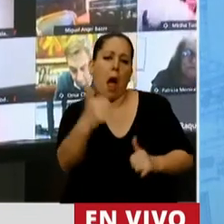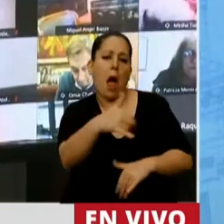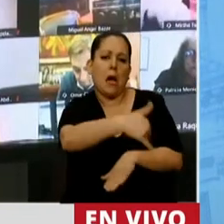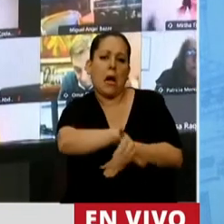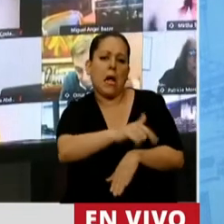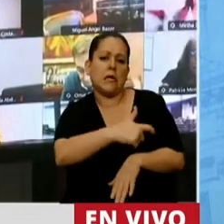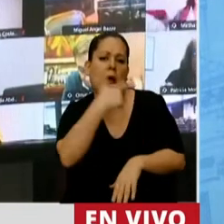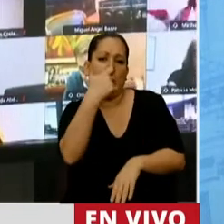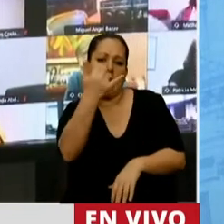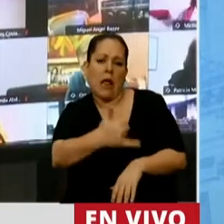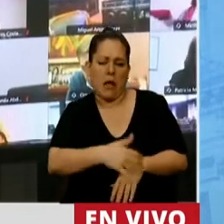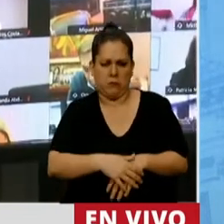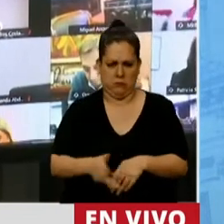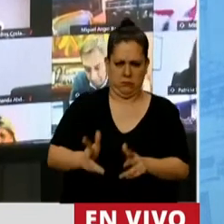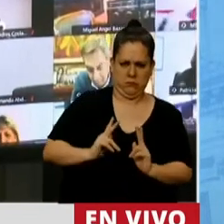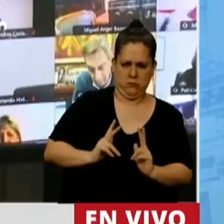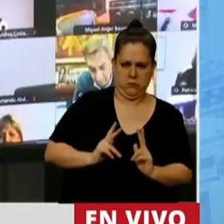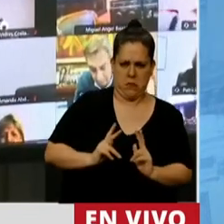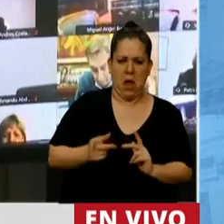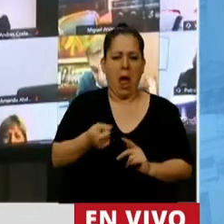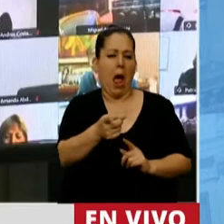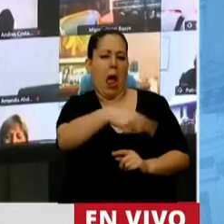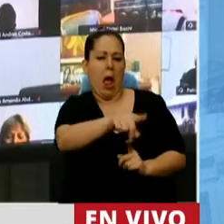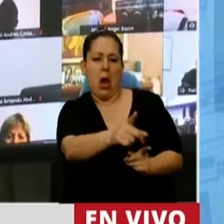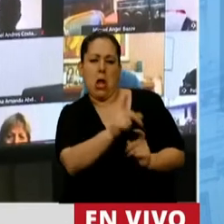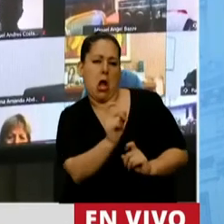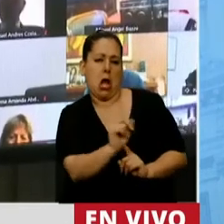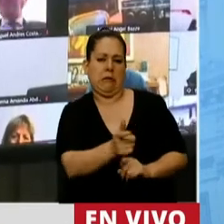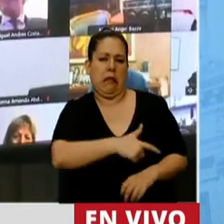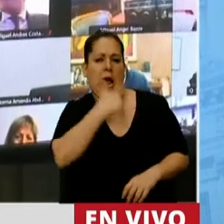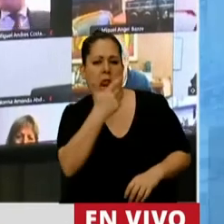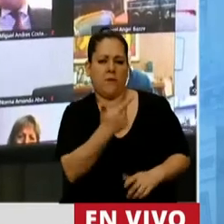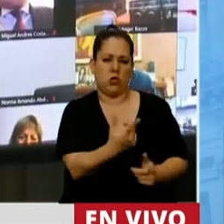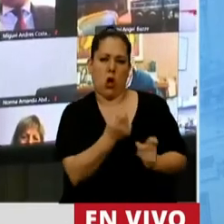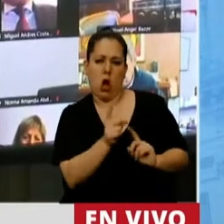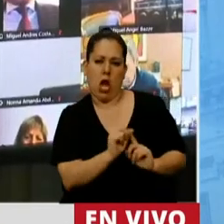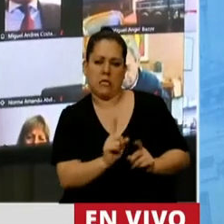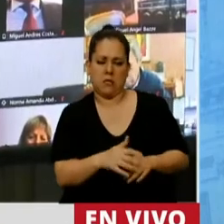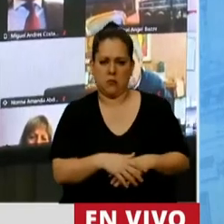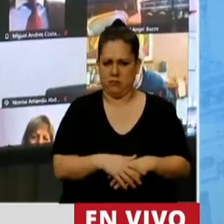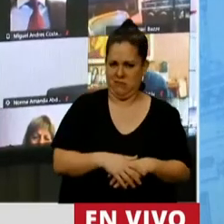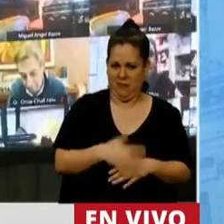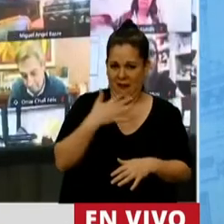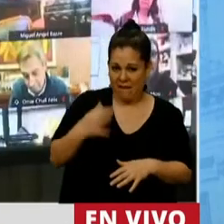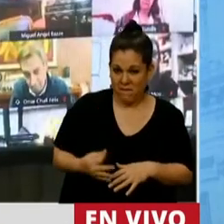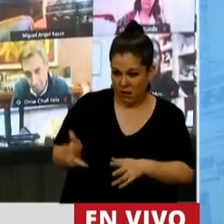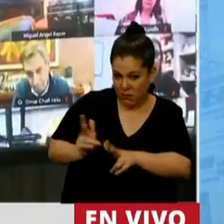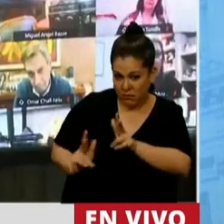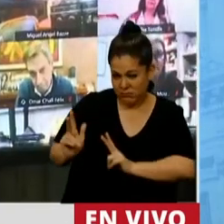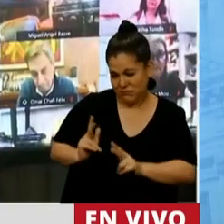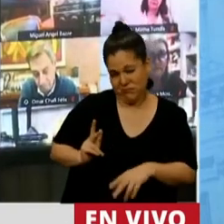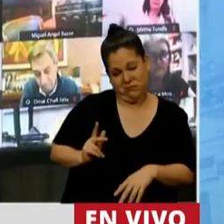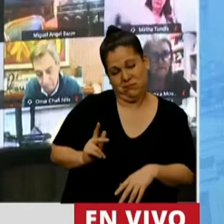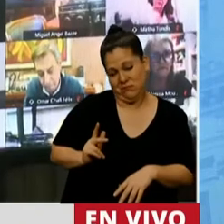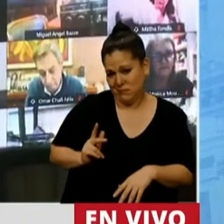que no necesitábamos tanta calefacción, como que derrochábamos. Y la verdad es que no. La verdad es